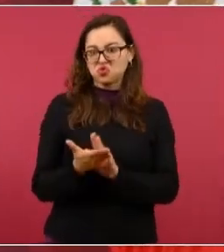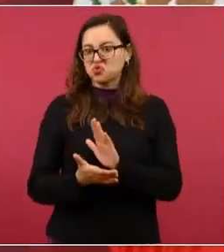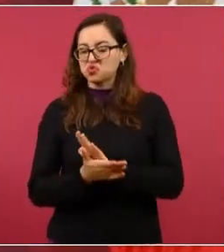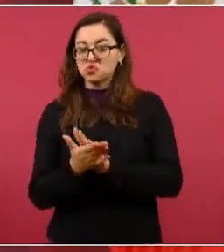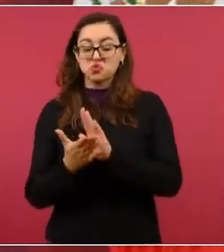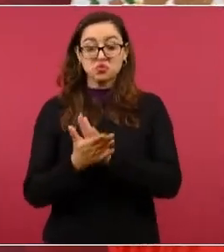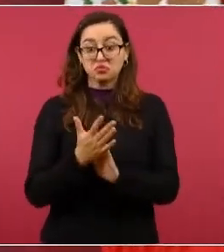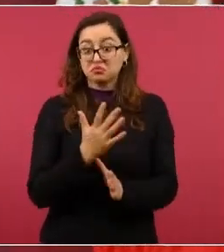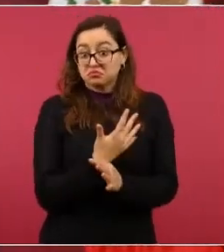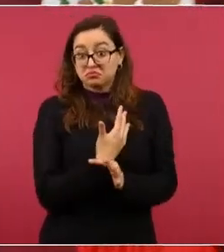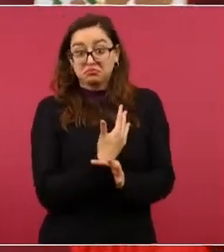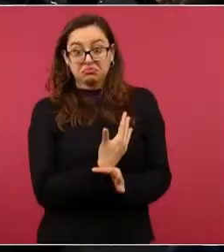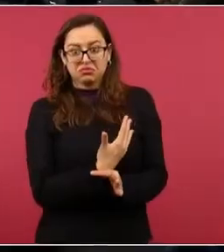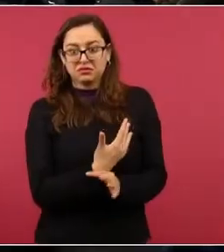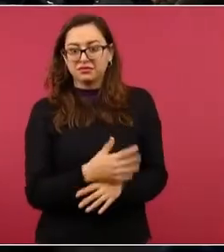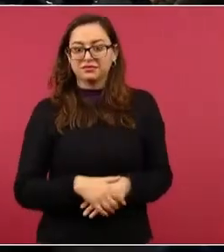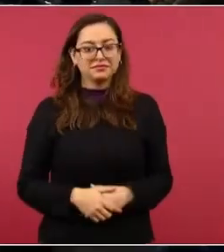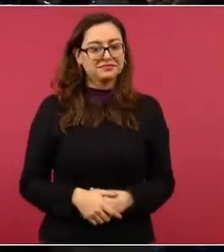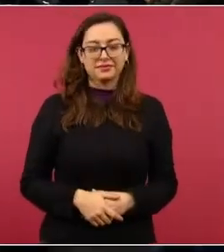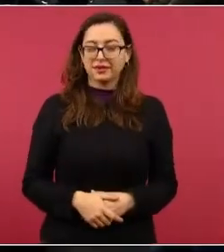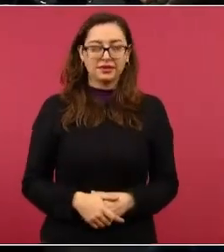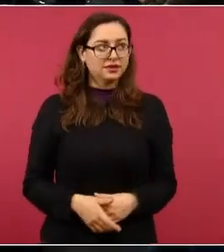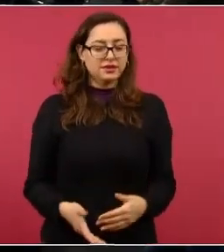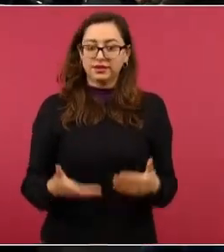no entiende decir